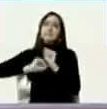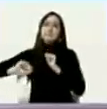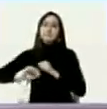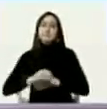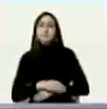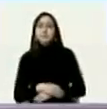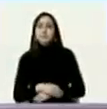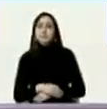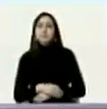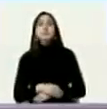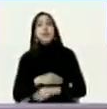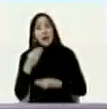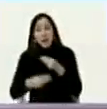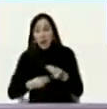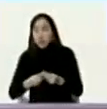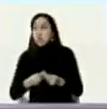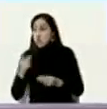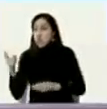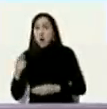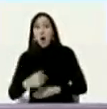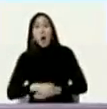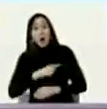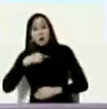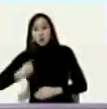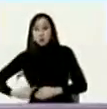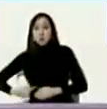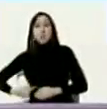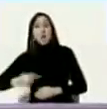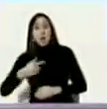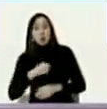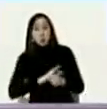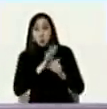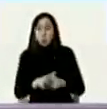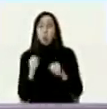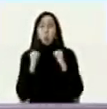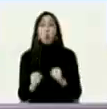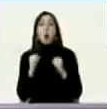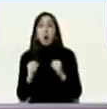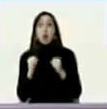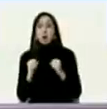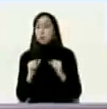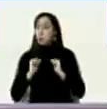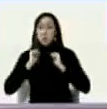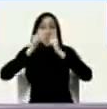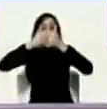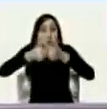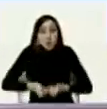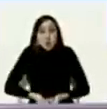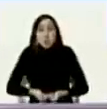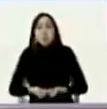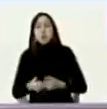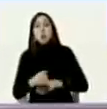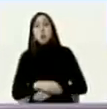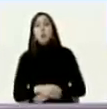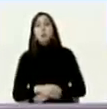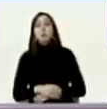que fue víctima China fue más bien víctima del inicio de esta pandemia